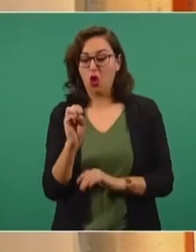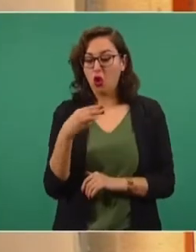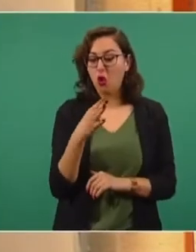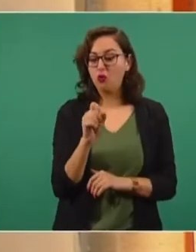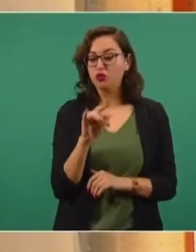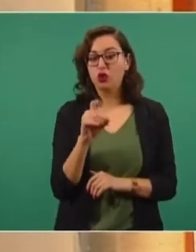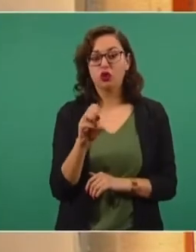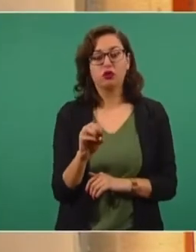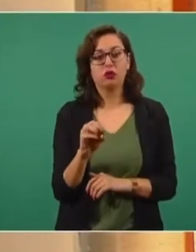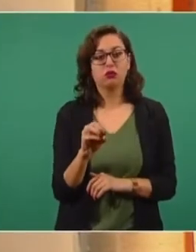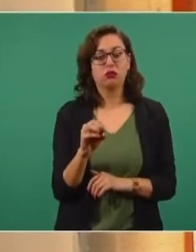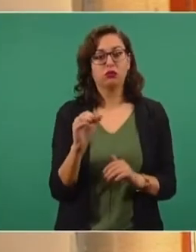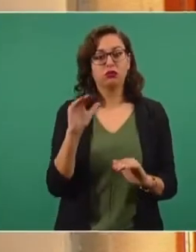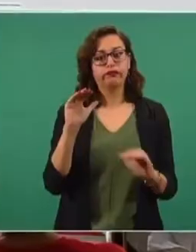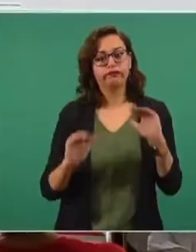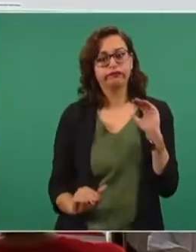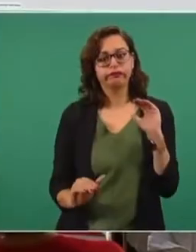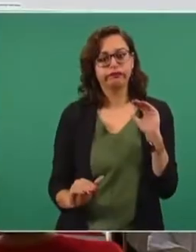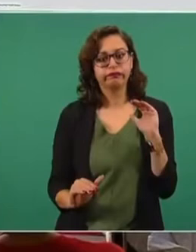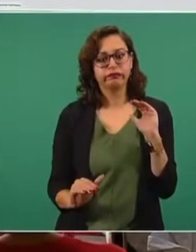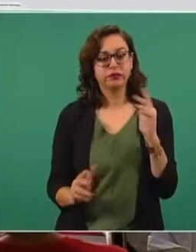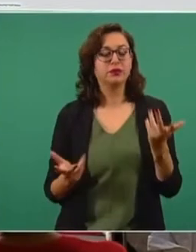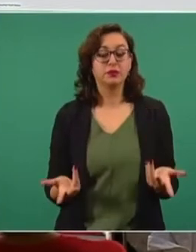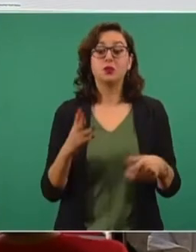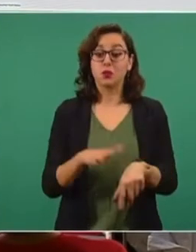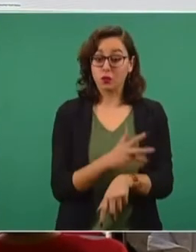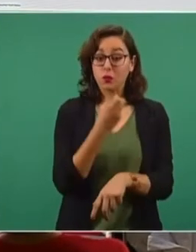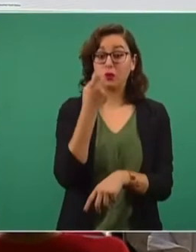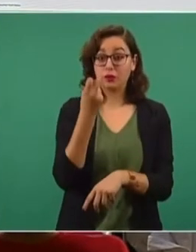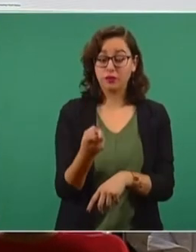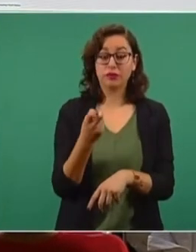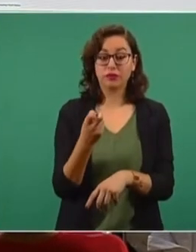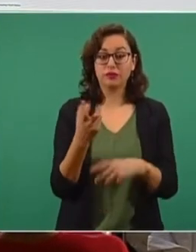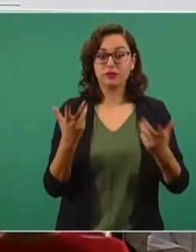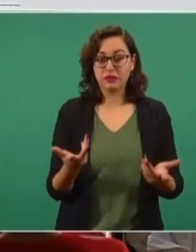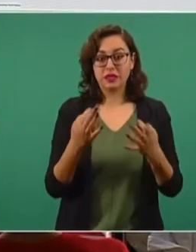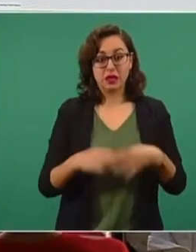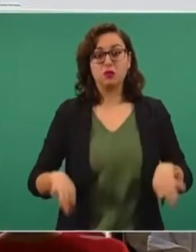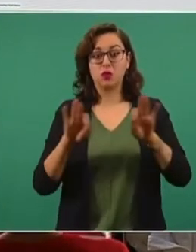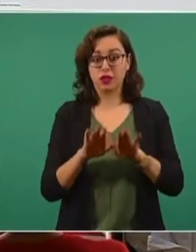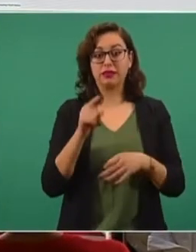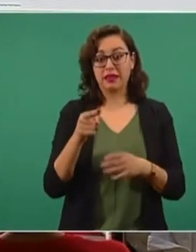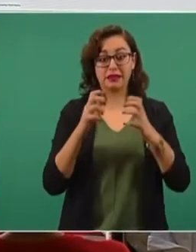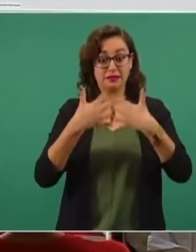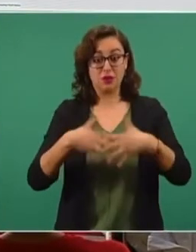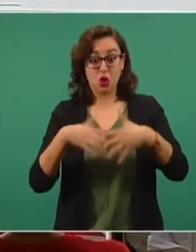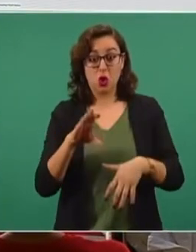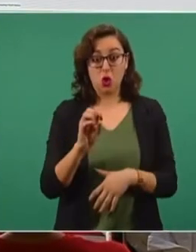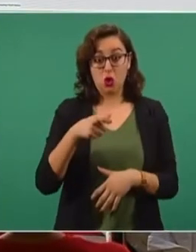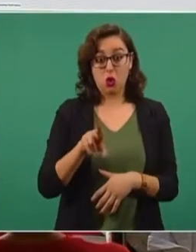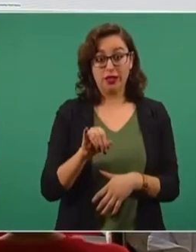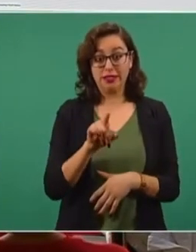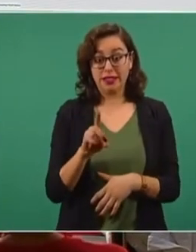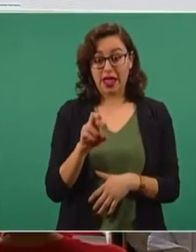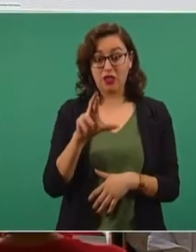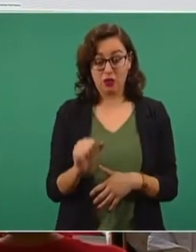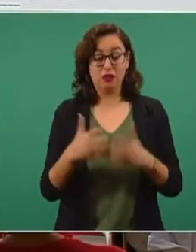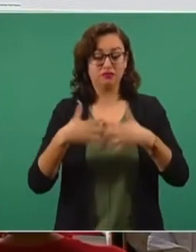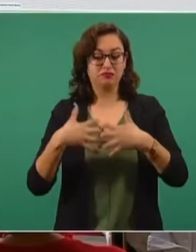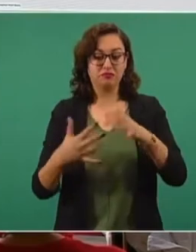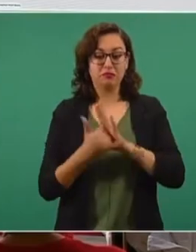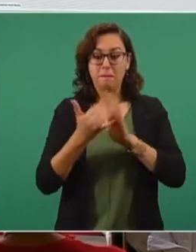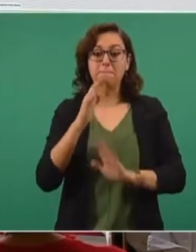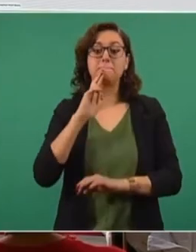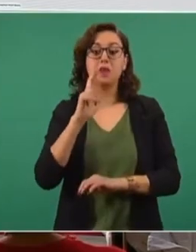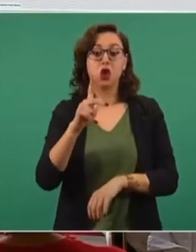al valor del crudo. Por eso, construir una coquizadora en Tula nos va a permitir procesar el 90 por